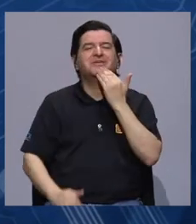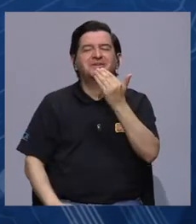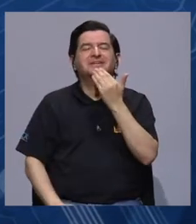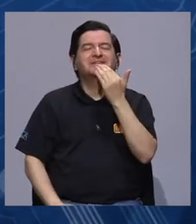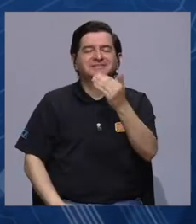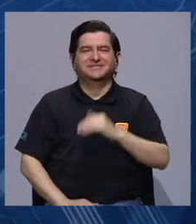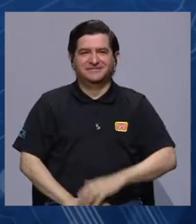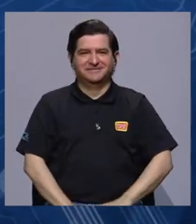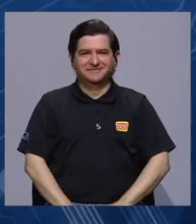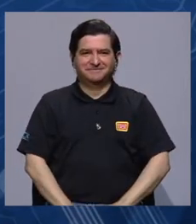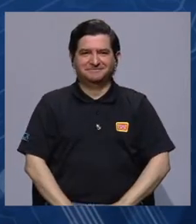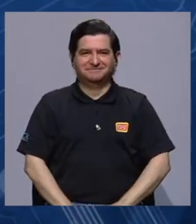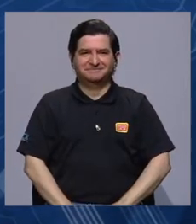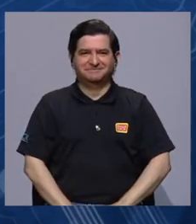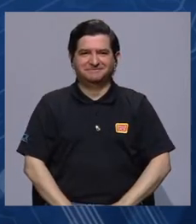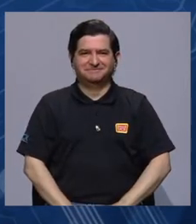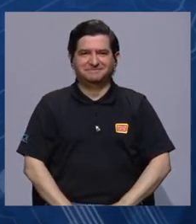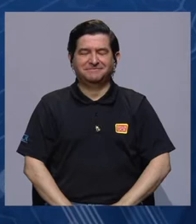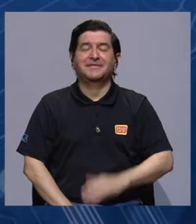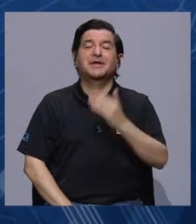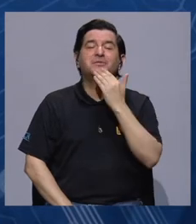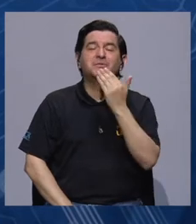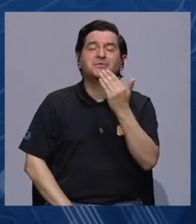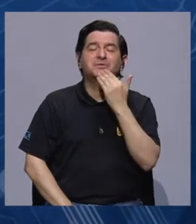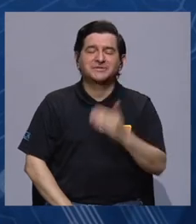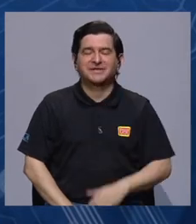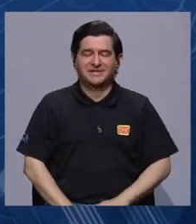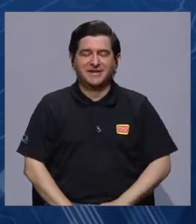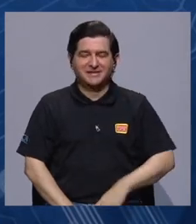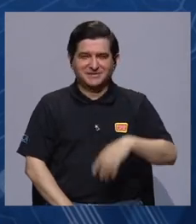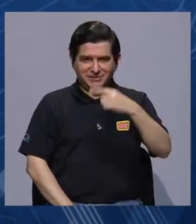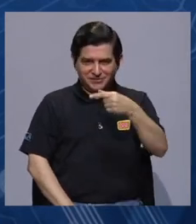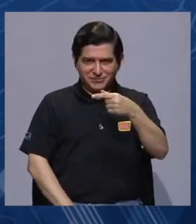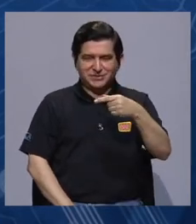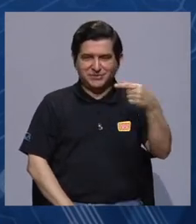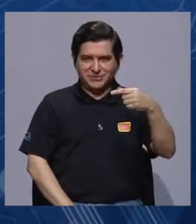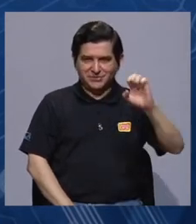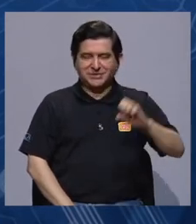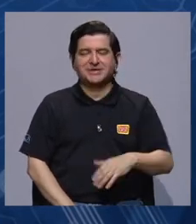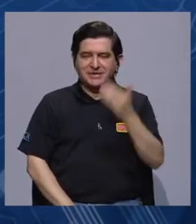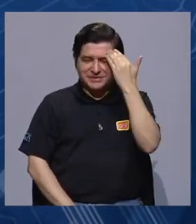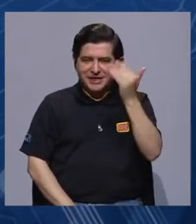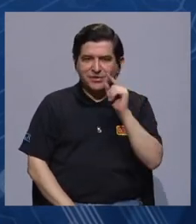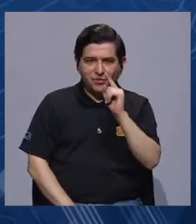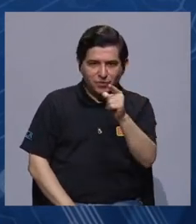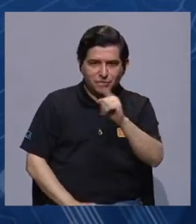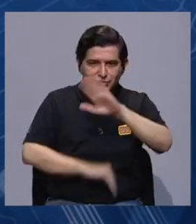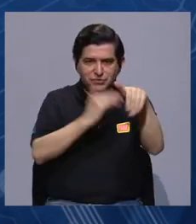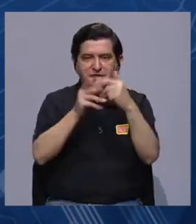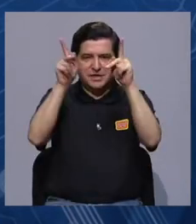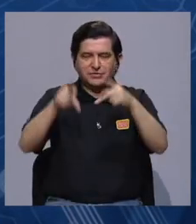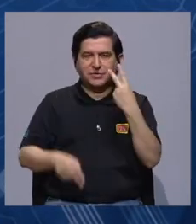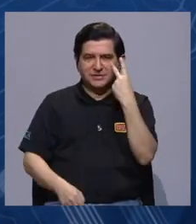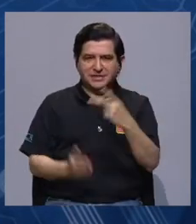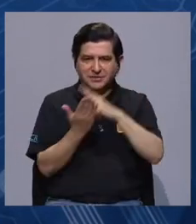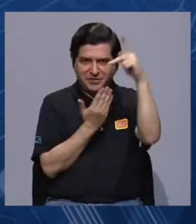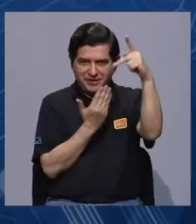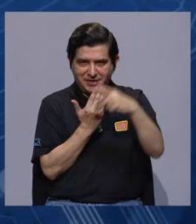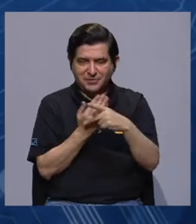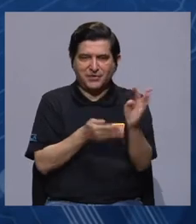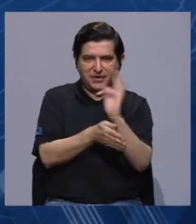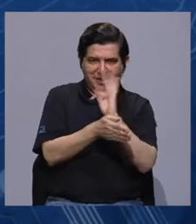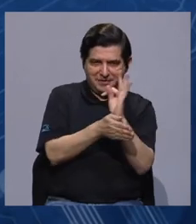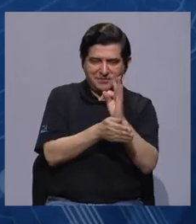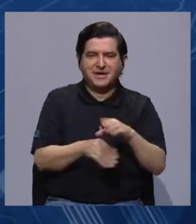Conciencia. Muchísimas gracias. Muchas gracias, don Gustavo. Un saludo a usted y a todas las personas que nos ven